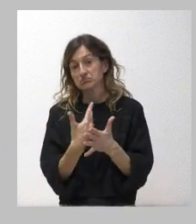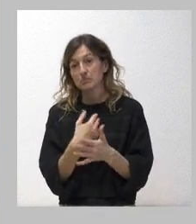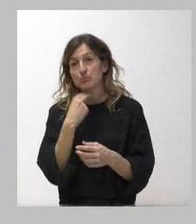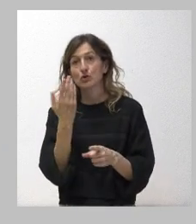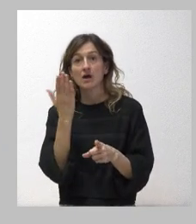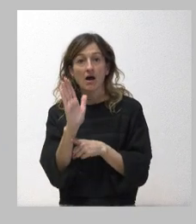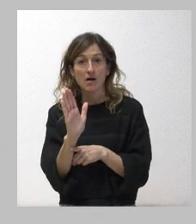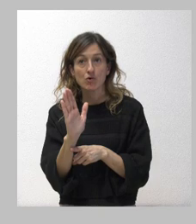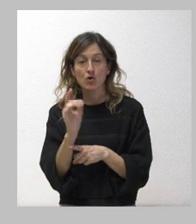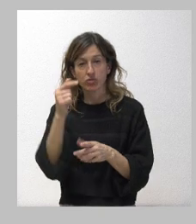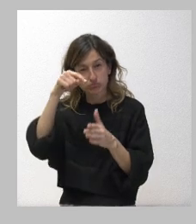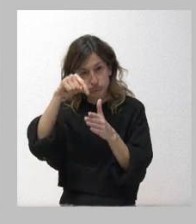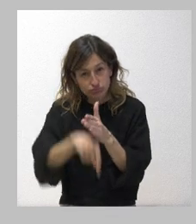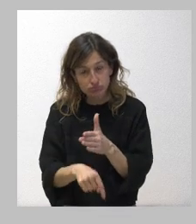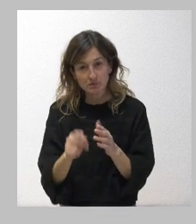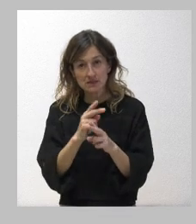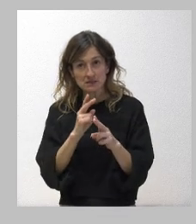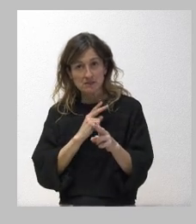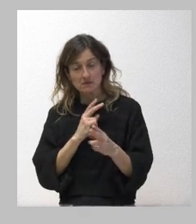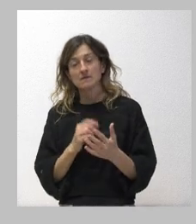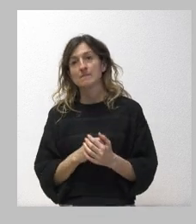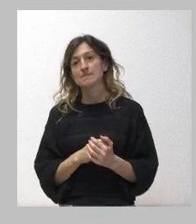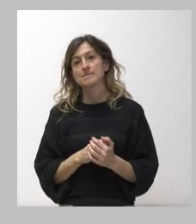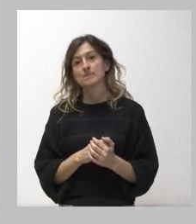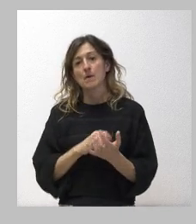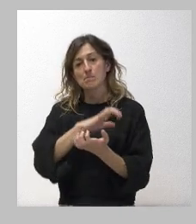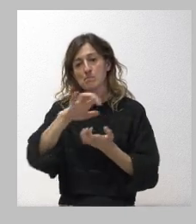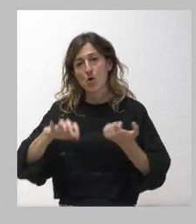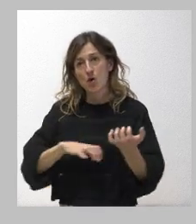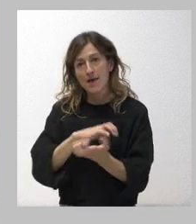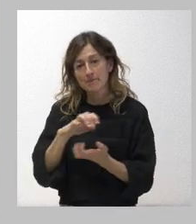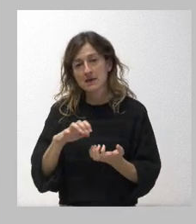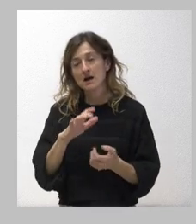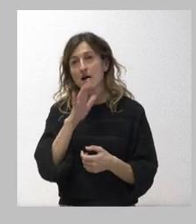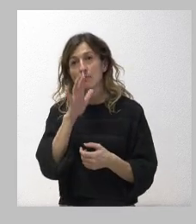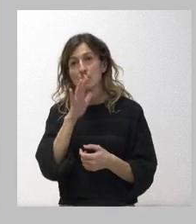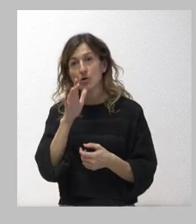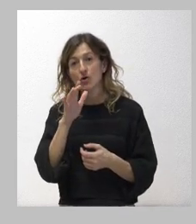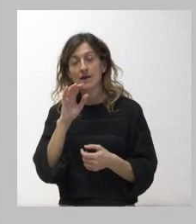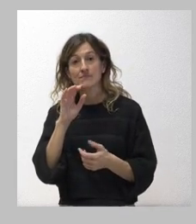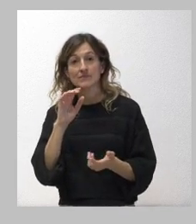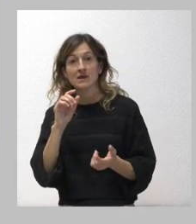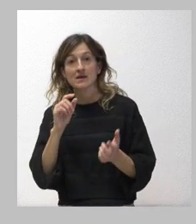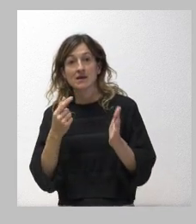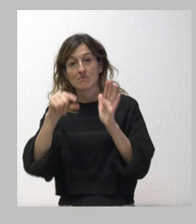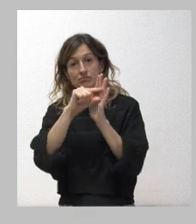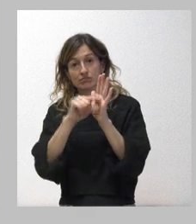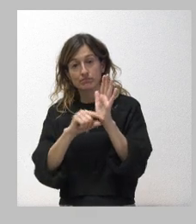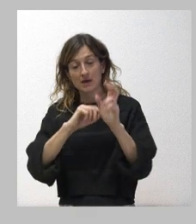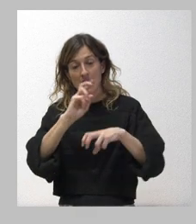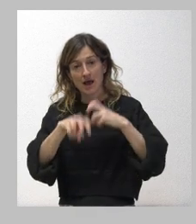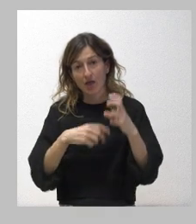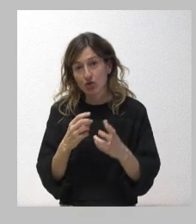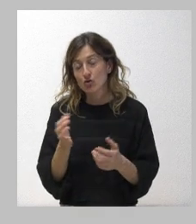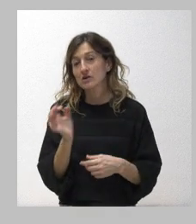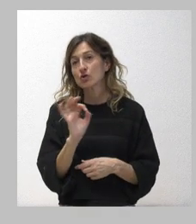un poco más profunda sobre si tiene que ver con esta polémica, si tiene que ver con la presentación de alegaciones y si tiene que ver también con